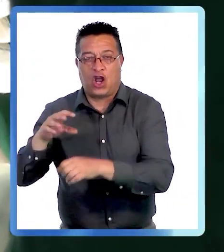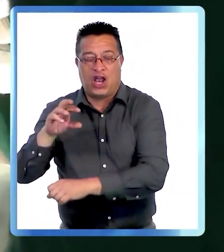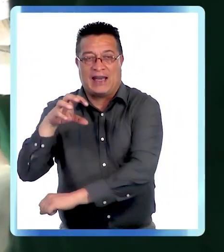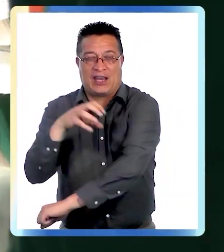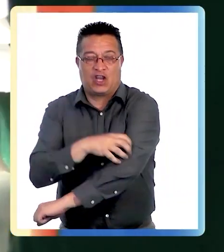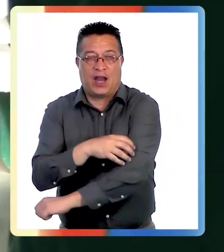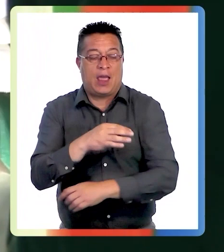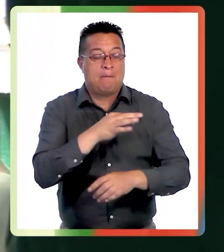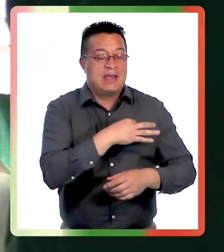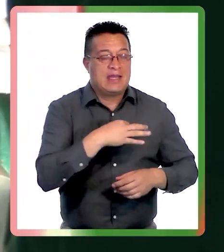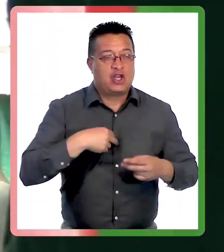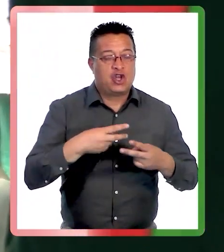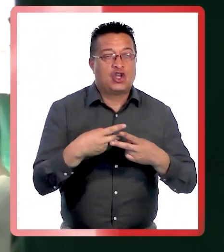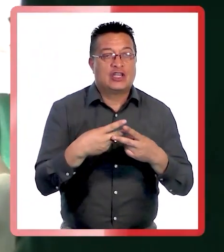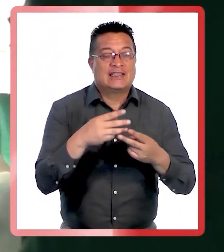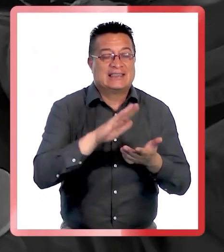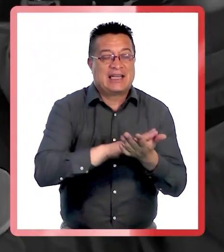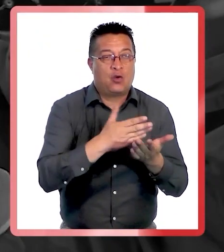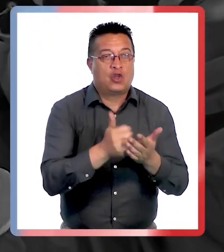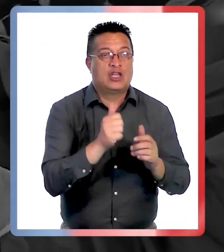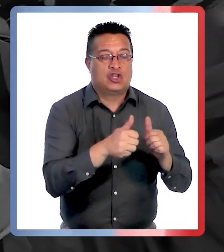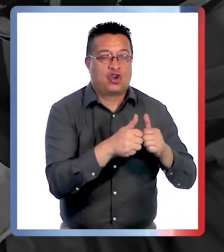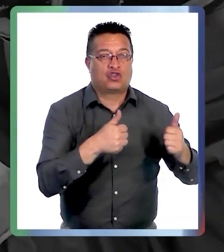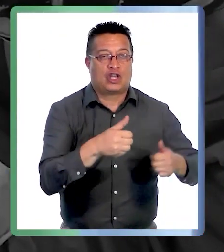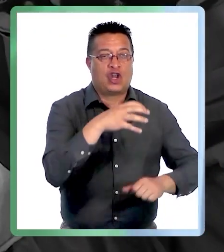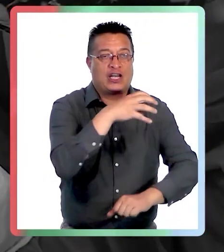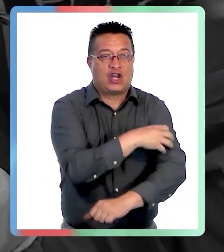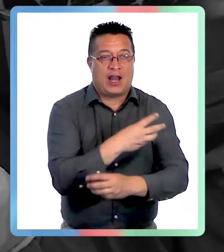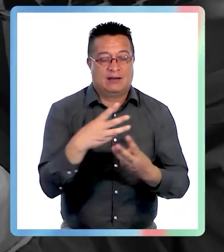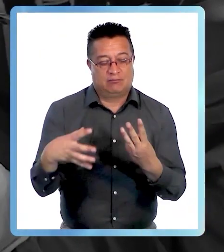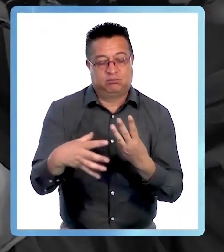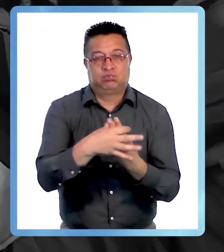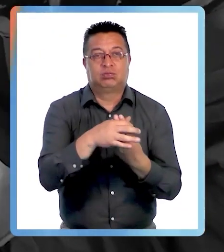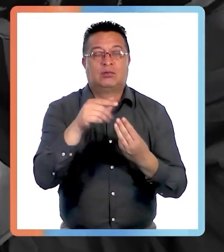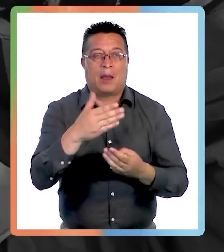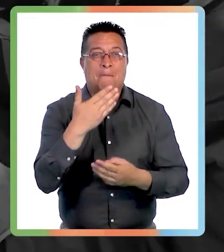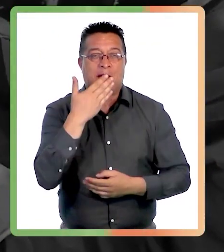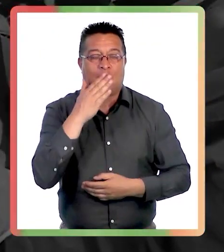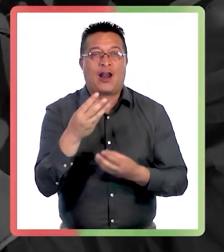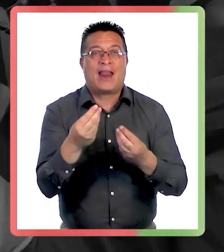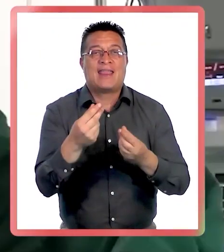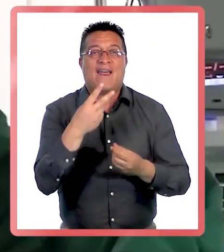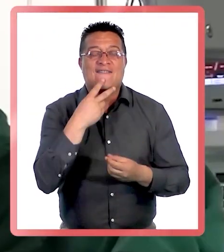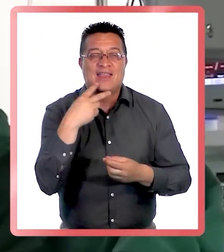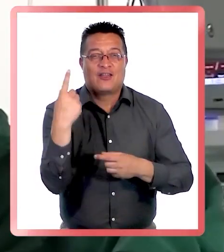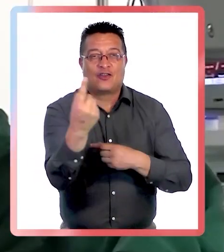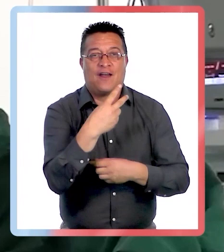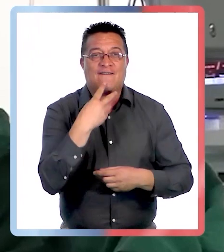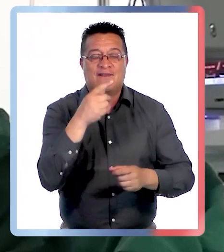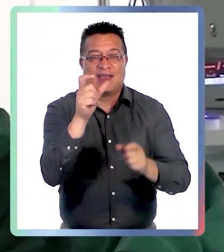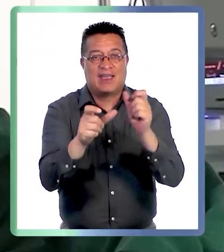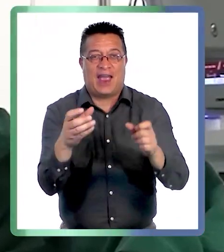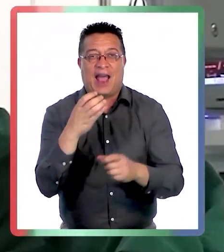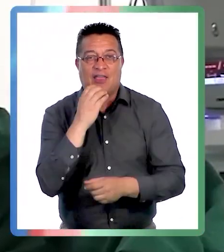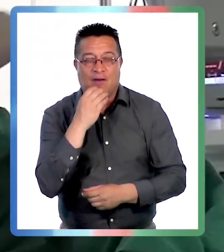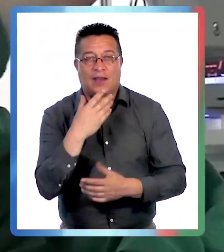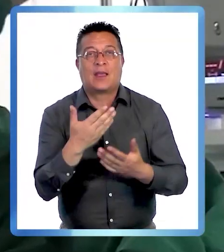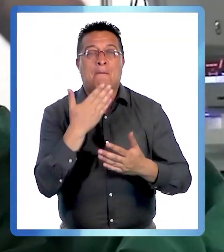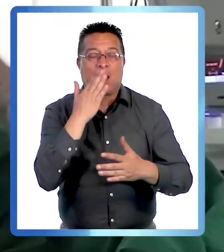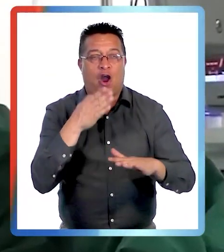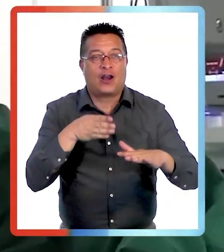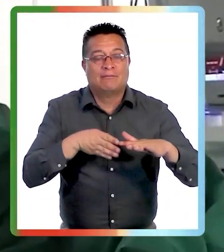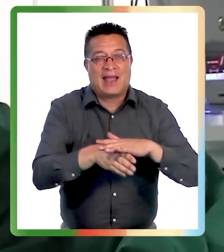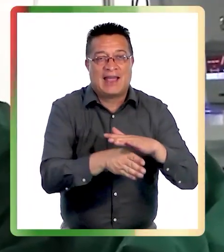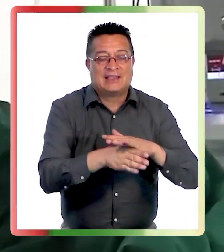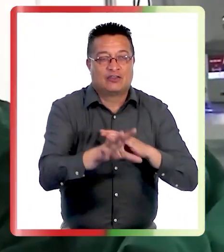gobierno regional, el Ministerio de Salud y el Consejo Regional, enfocado en mejorar la calidad de vida de los habitantes de Antofagasta al brindar un